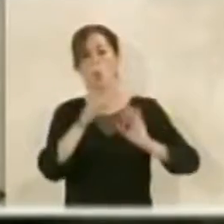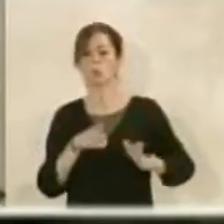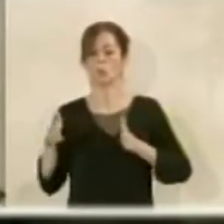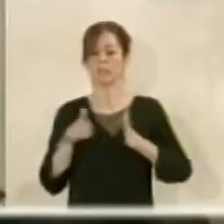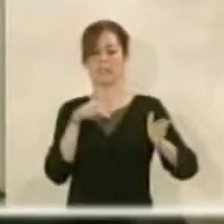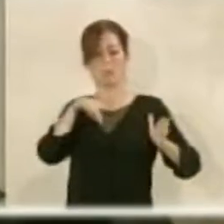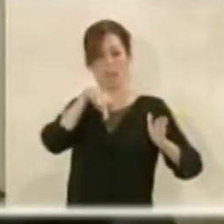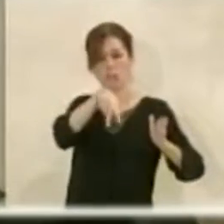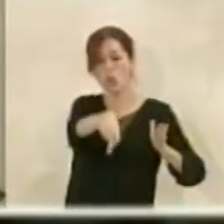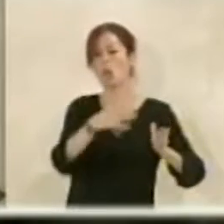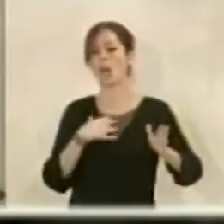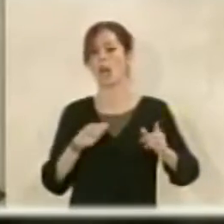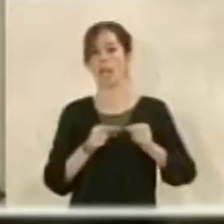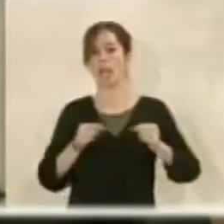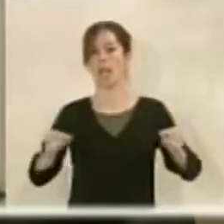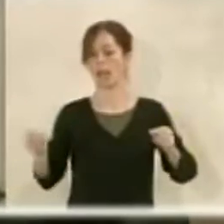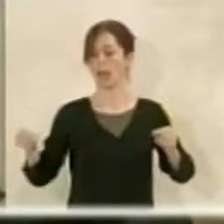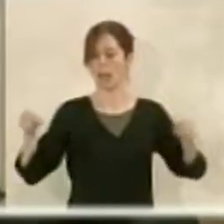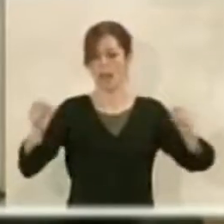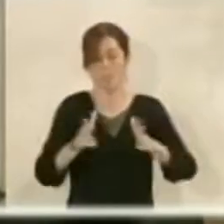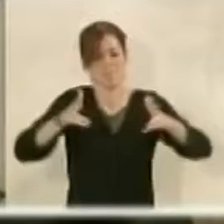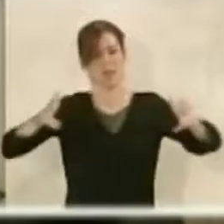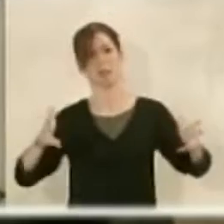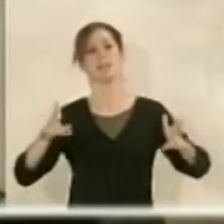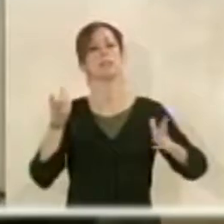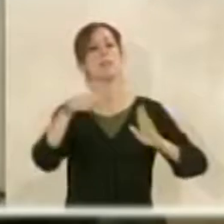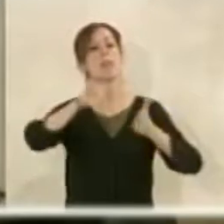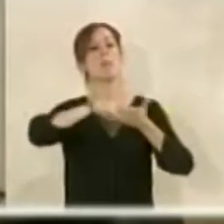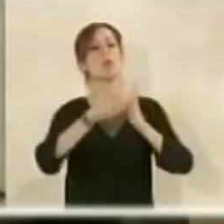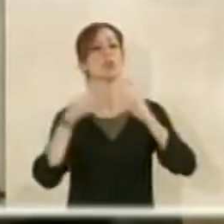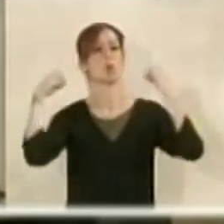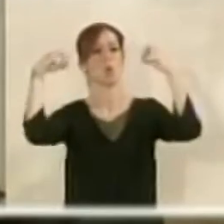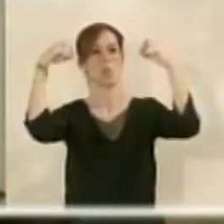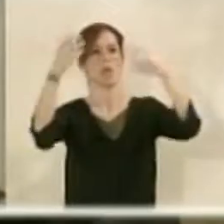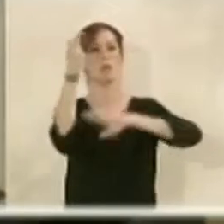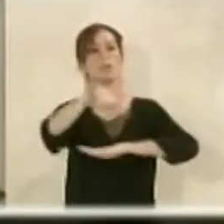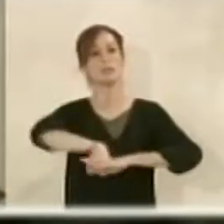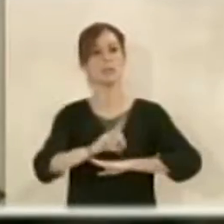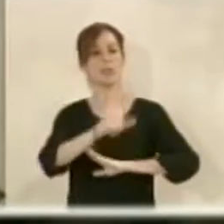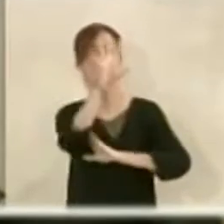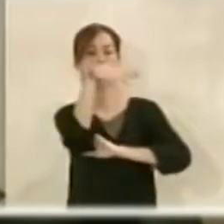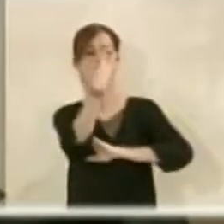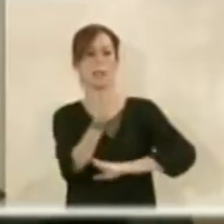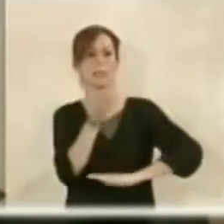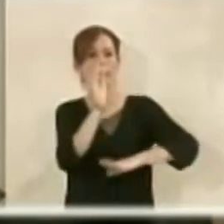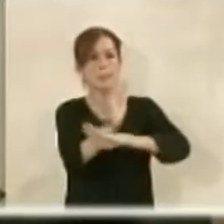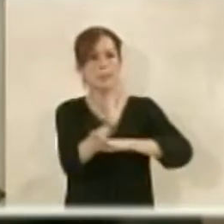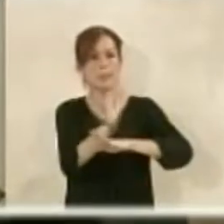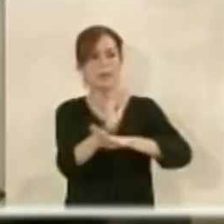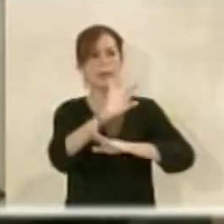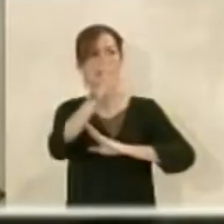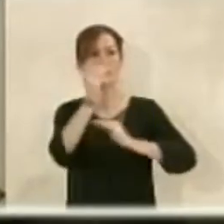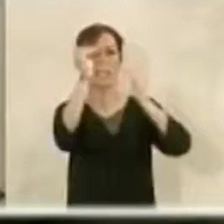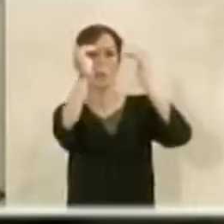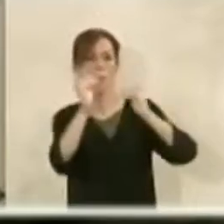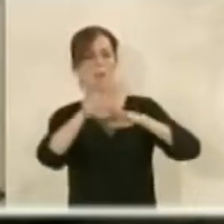sendas peatonales, cuando se vayan los perímetros, cuando hay un proyecto de iluminación y de conservación de las canteras, se reduce la altura para que